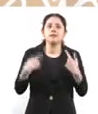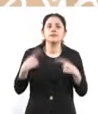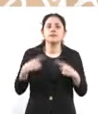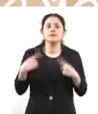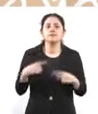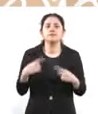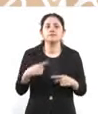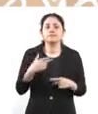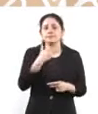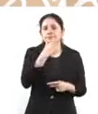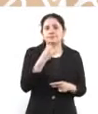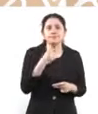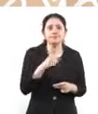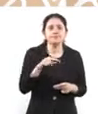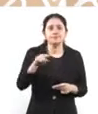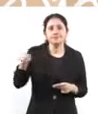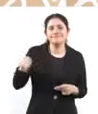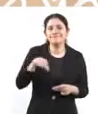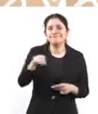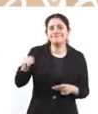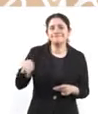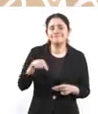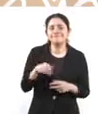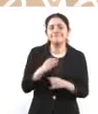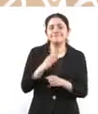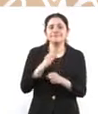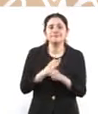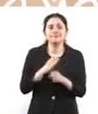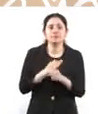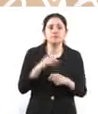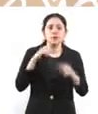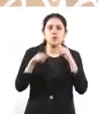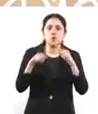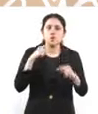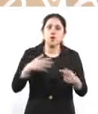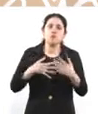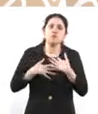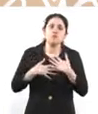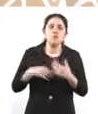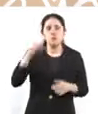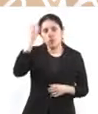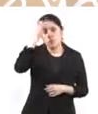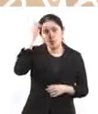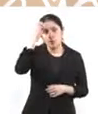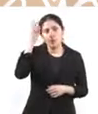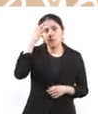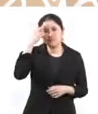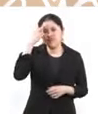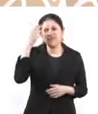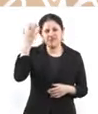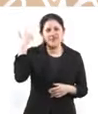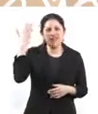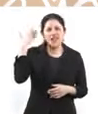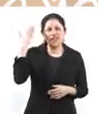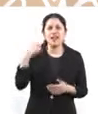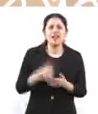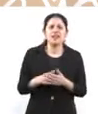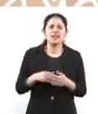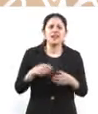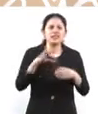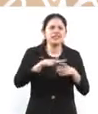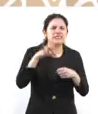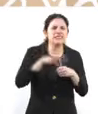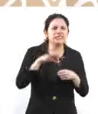se discute en la Corte. Desde mi punto de vista, recuerdan que yo también cuando hablaba del tribunal electoral y que estaba